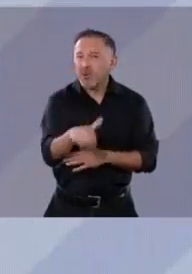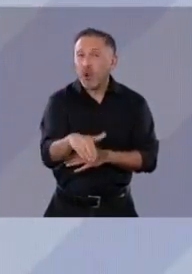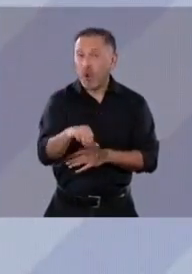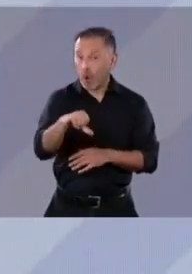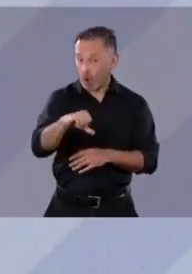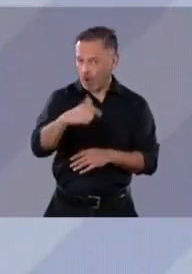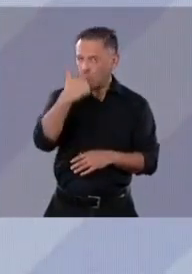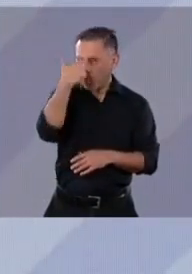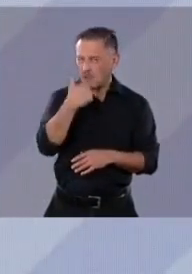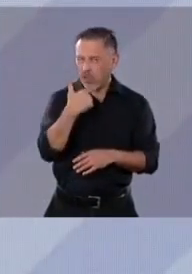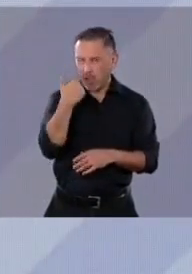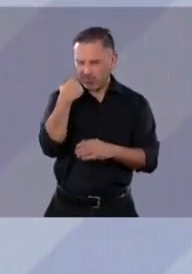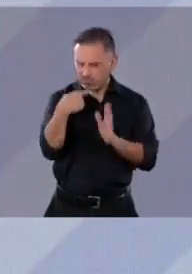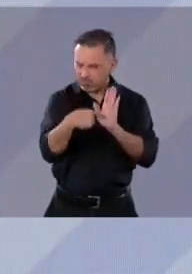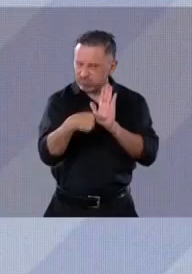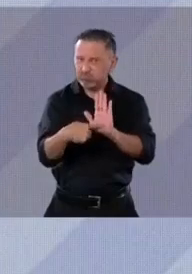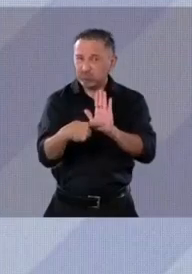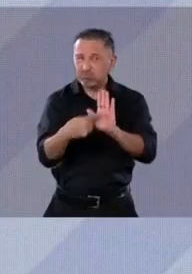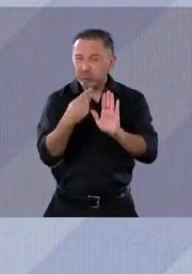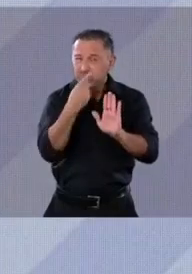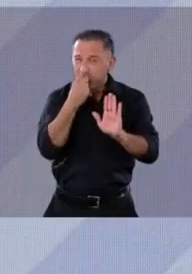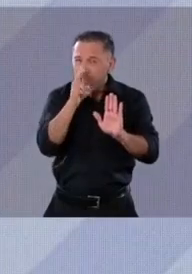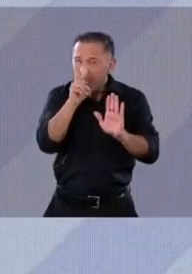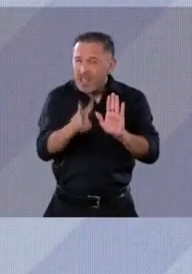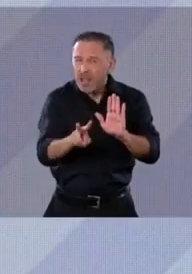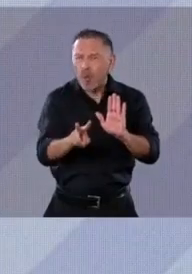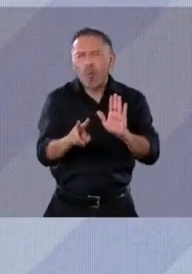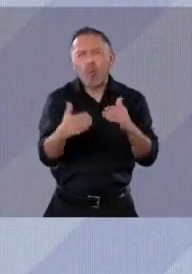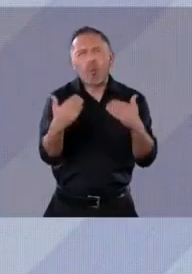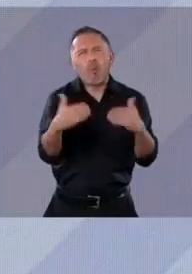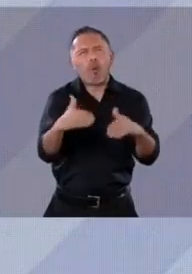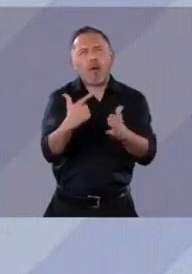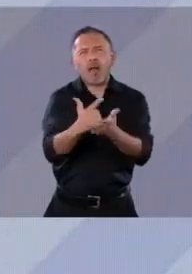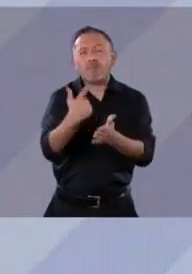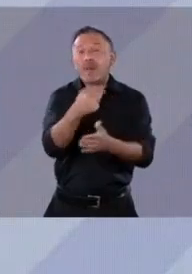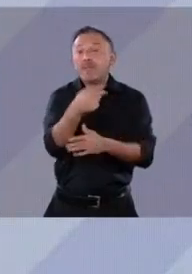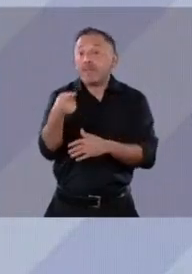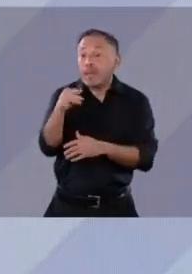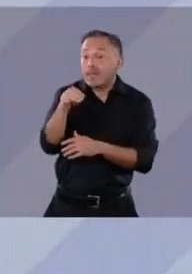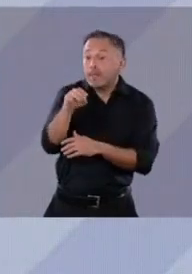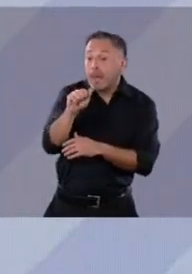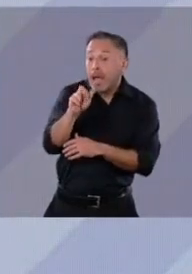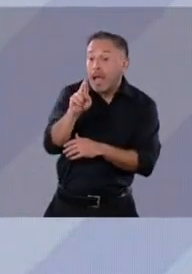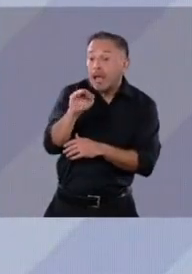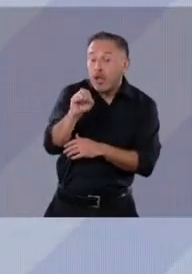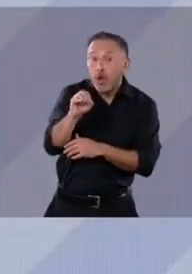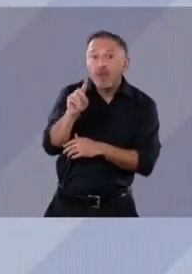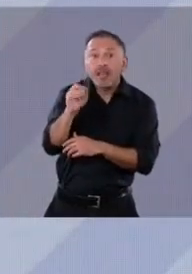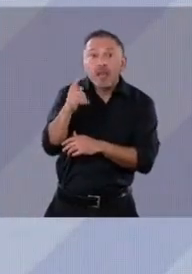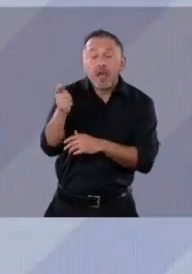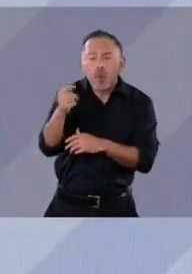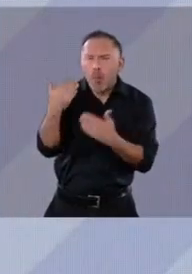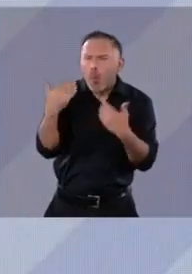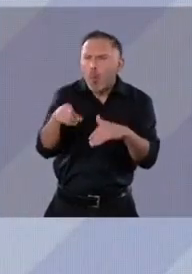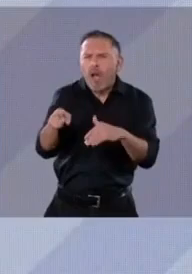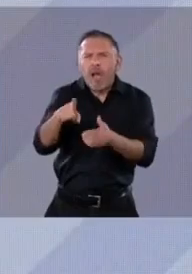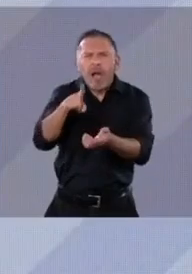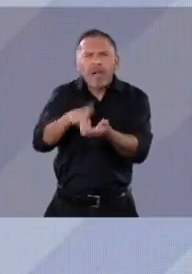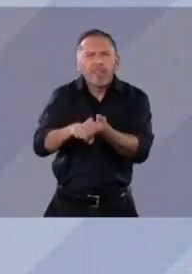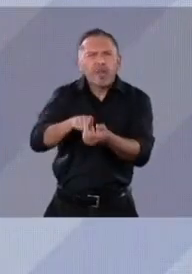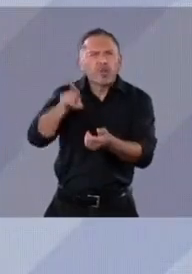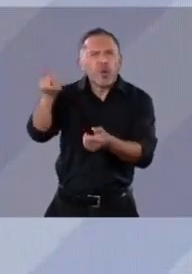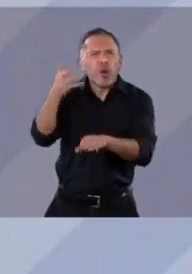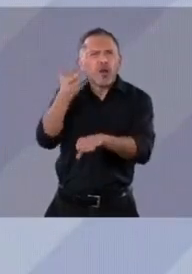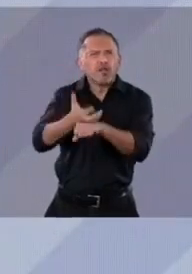noche es muy grave. Mario Delgado está bajo investigación criminal por agencias de seguridad